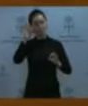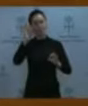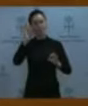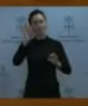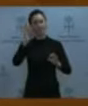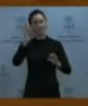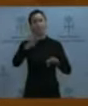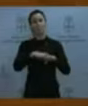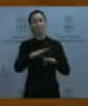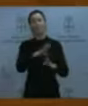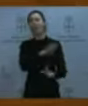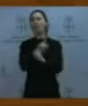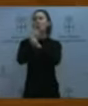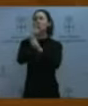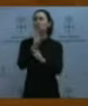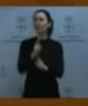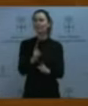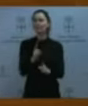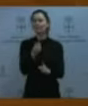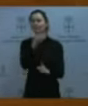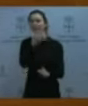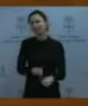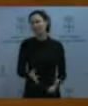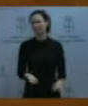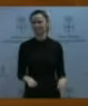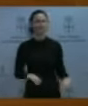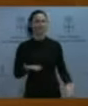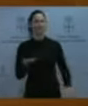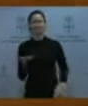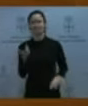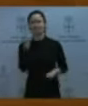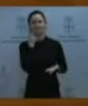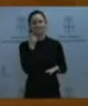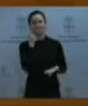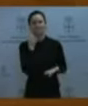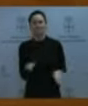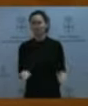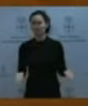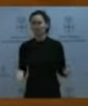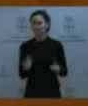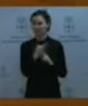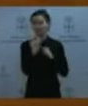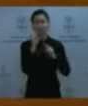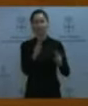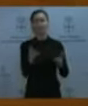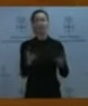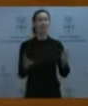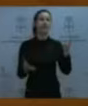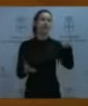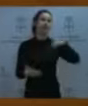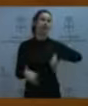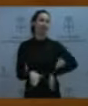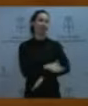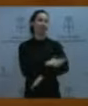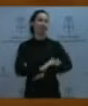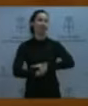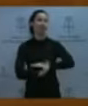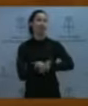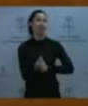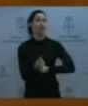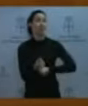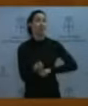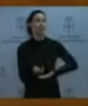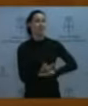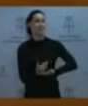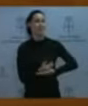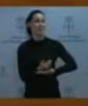pleitear. Y por tanto, ante esta situación, pues lógicamente lo que hace la administración es recaudar. Es decir, en